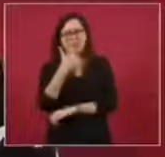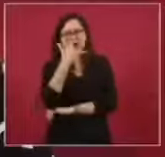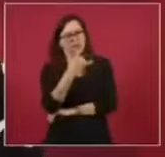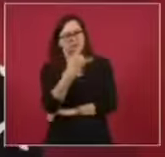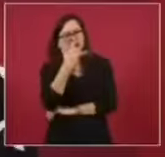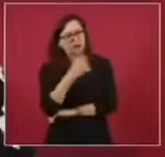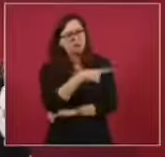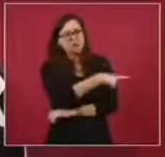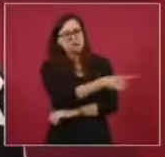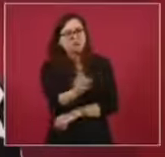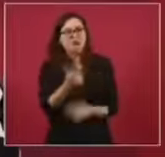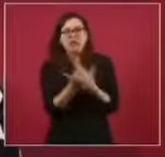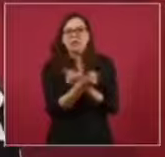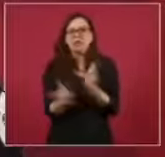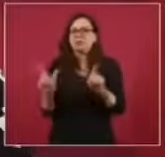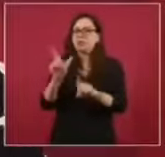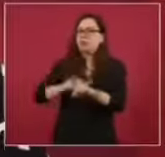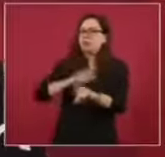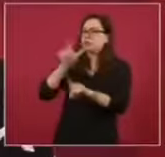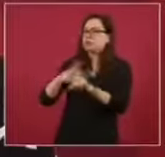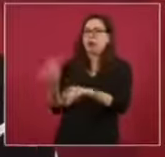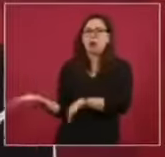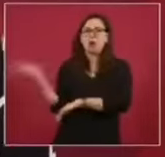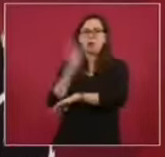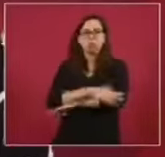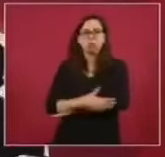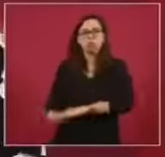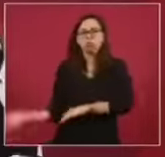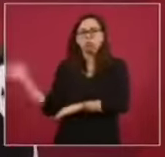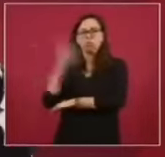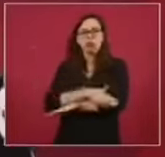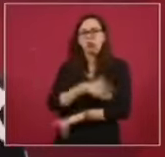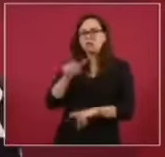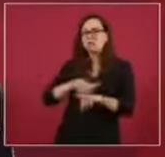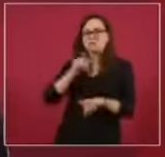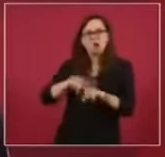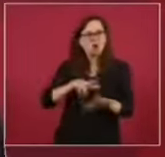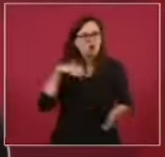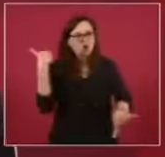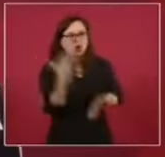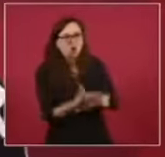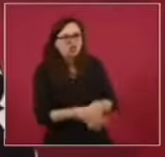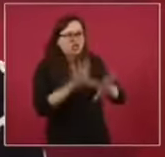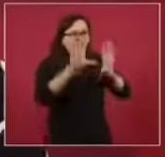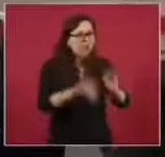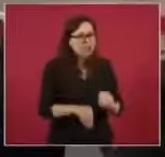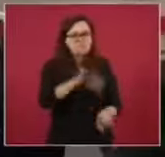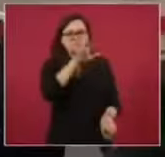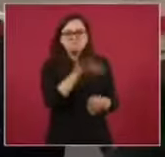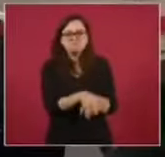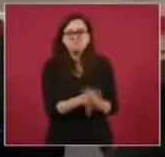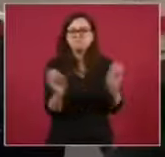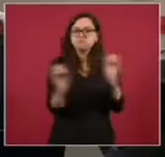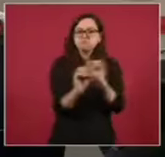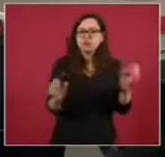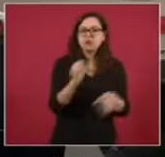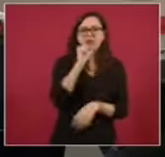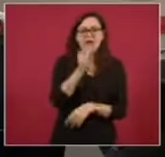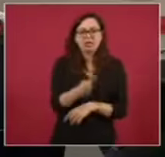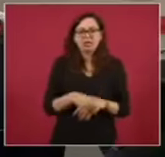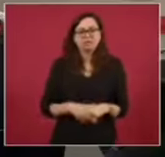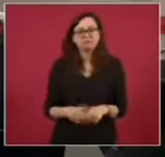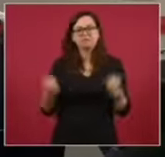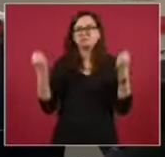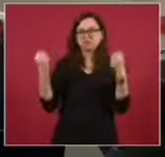televisión, en las redes, las 24 horas del día y no pasa nada. Es decir, vivimos plenas libertades